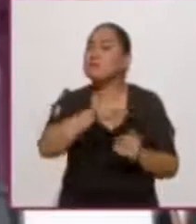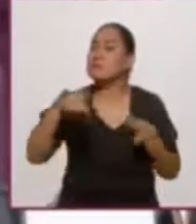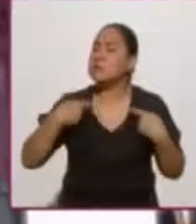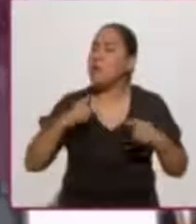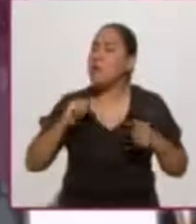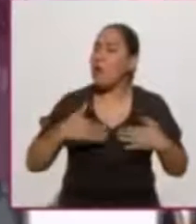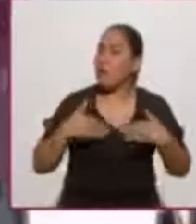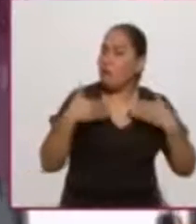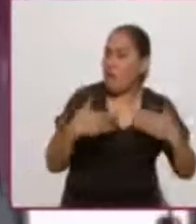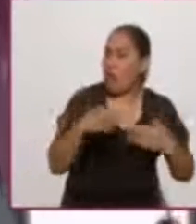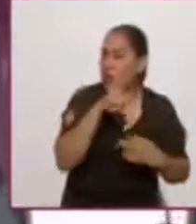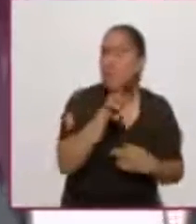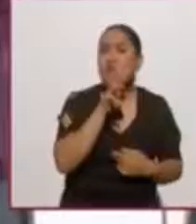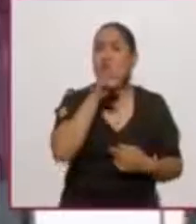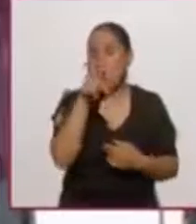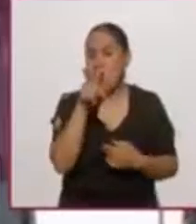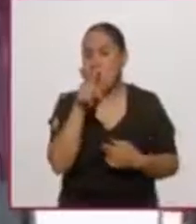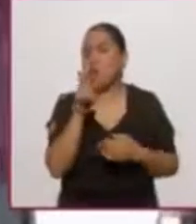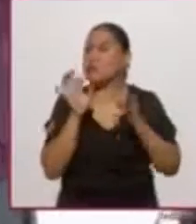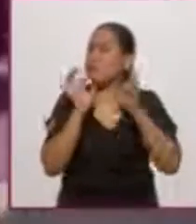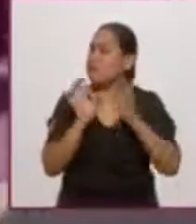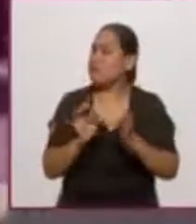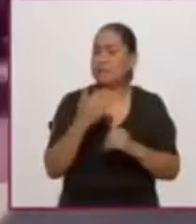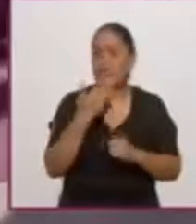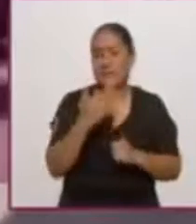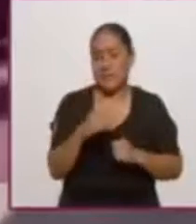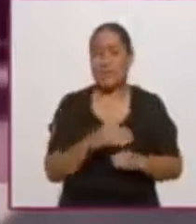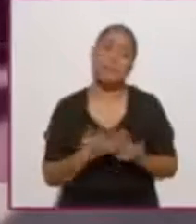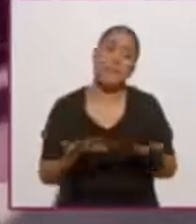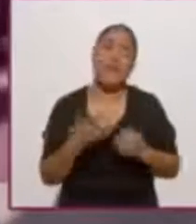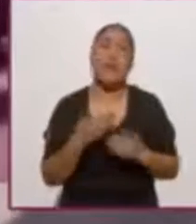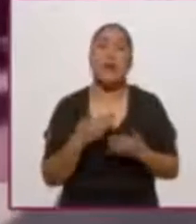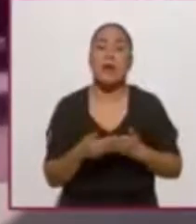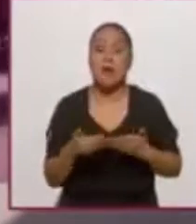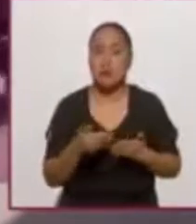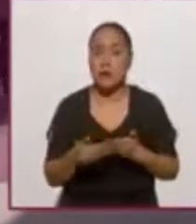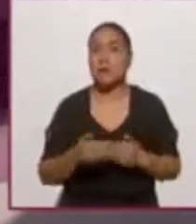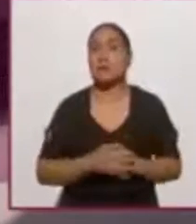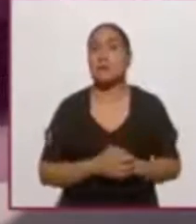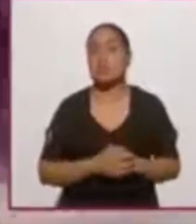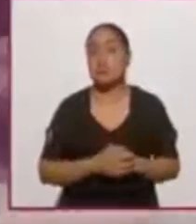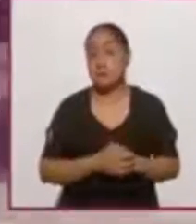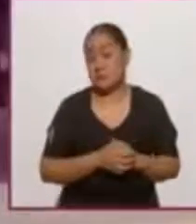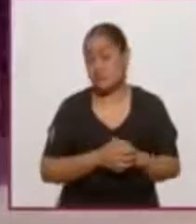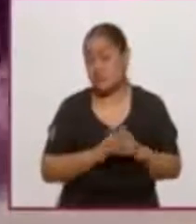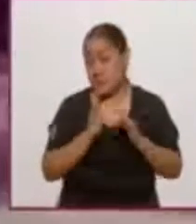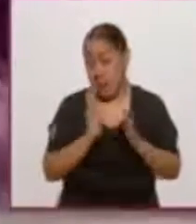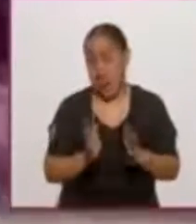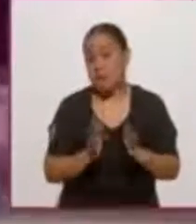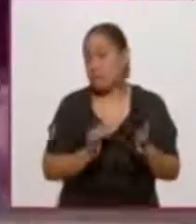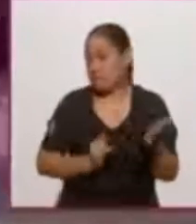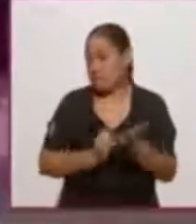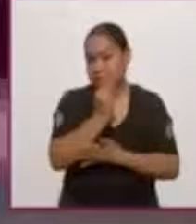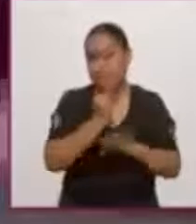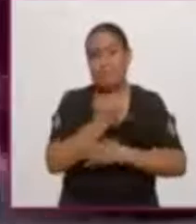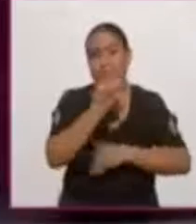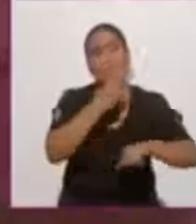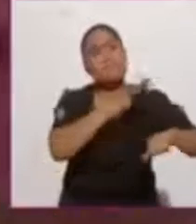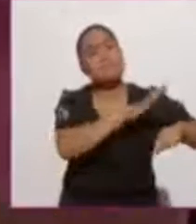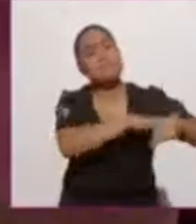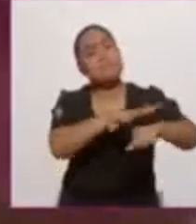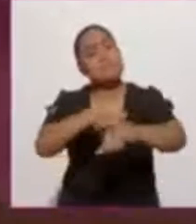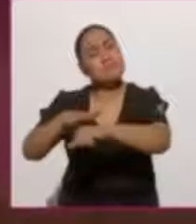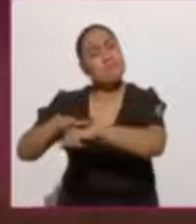y de reputación. Ahora bien, esta medida se anunció como